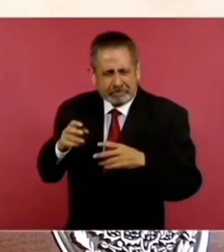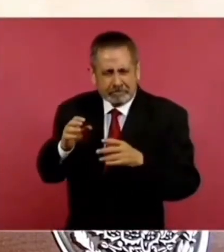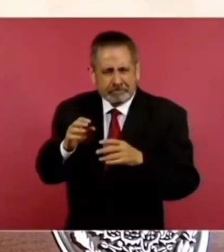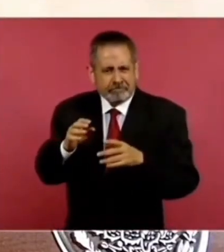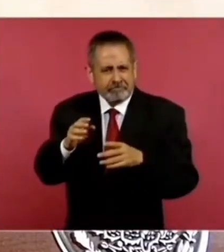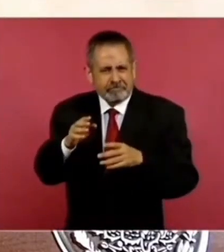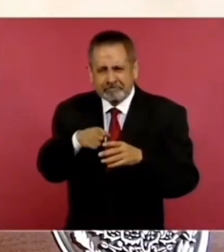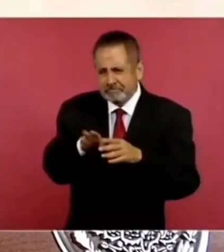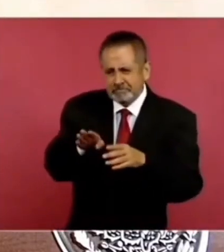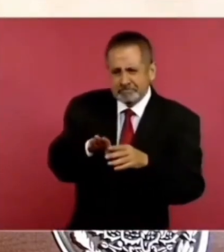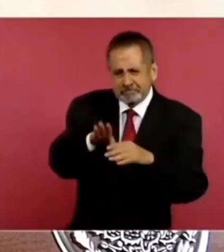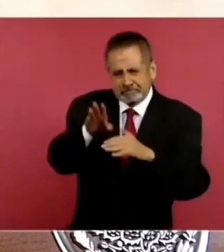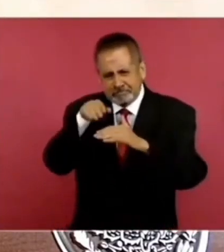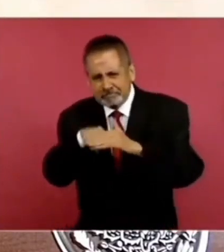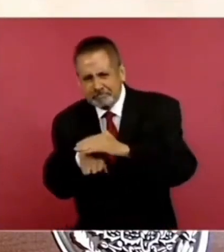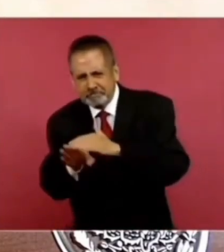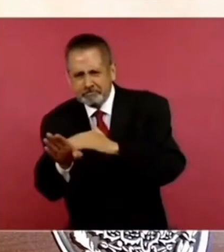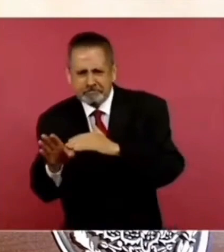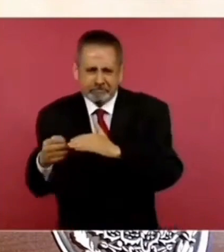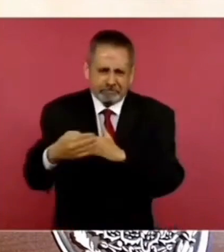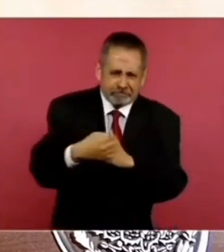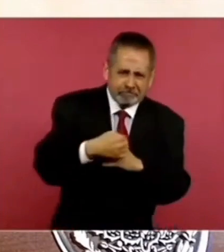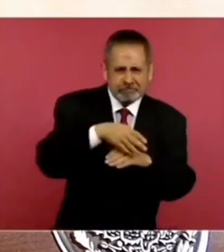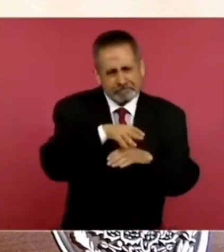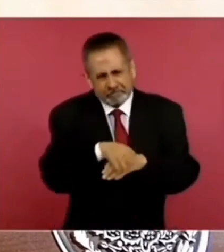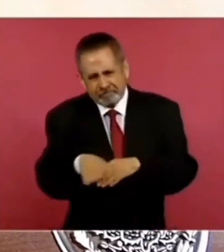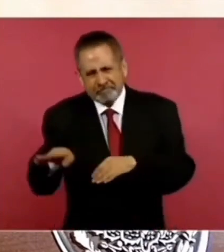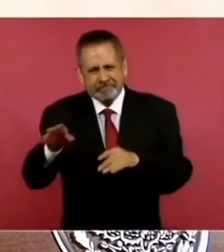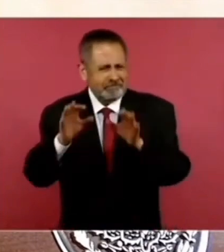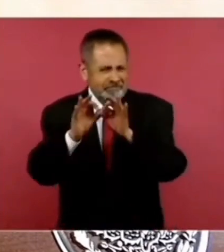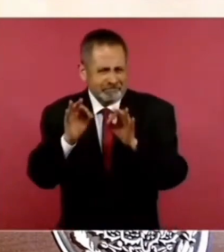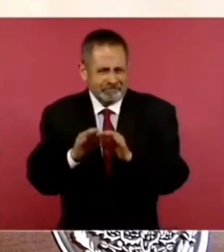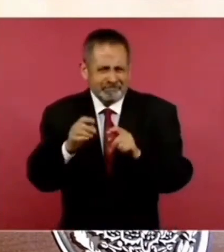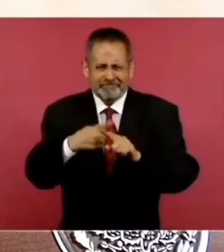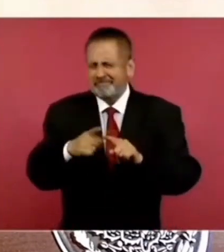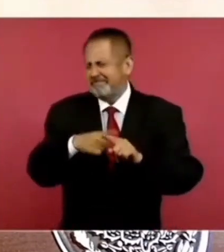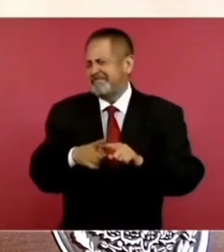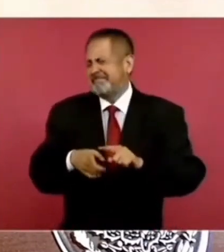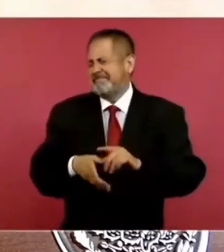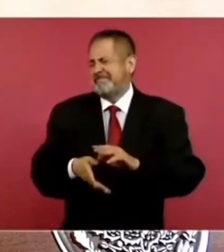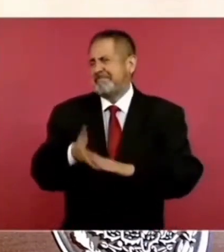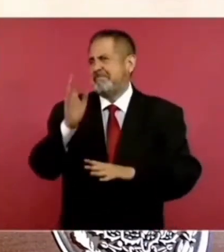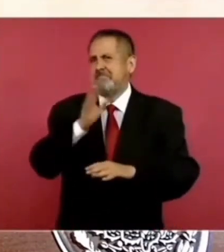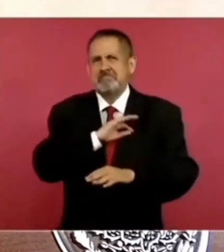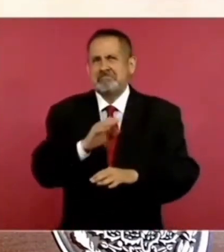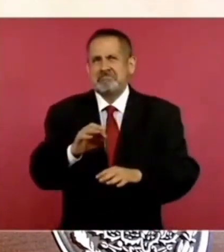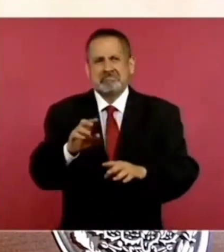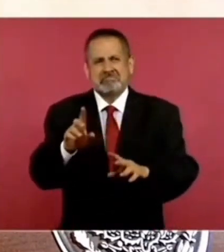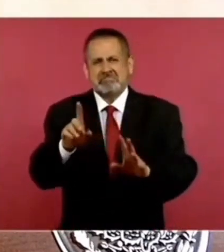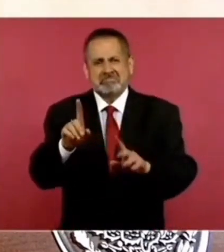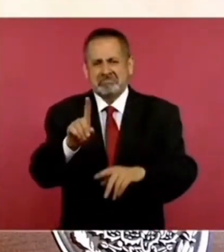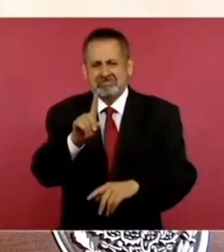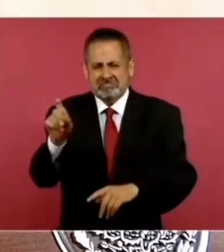viaductos, pero yo creo que más de 100